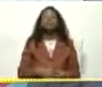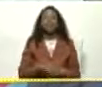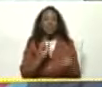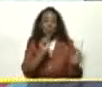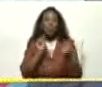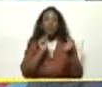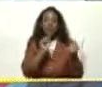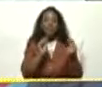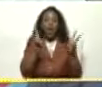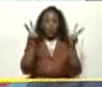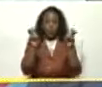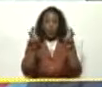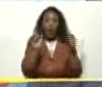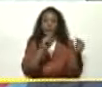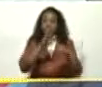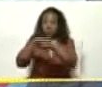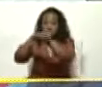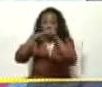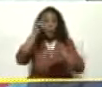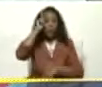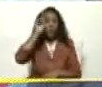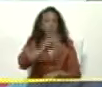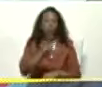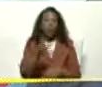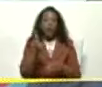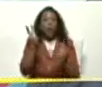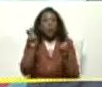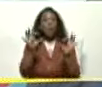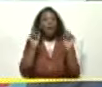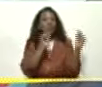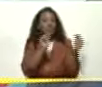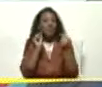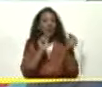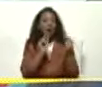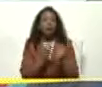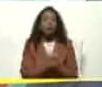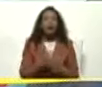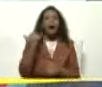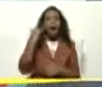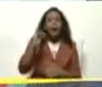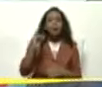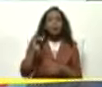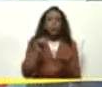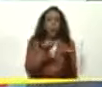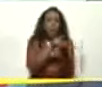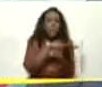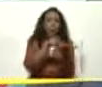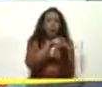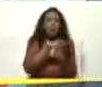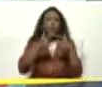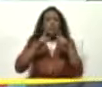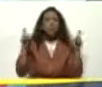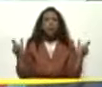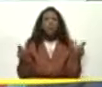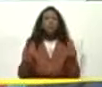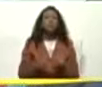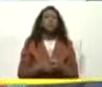Profesores Profesoras Hay un aparatico Que viene generando